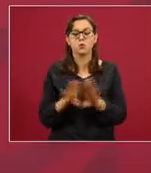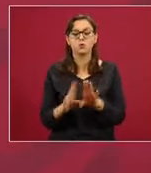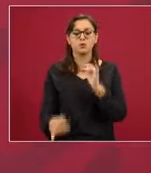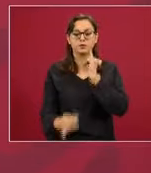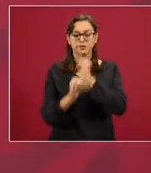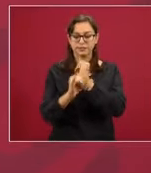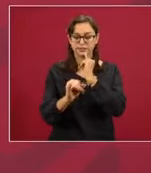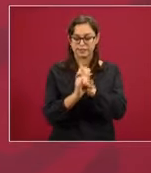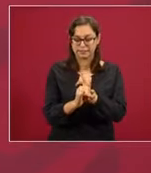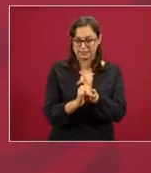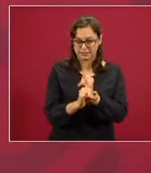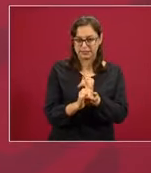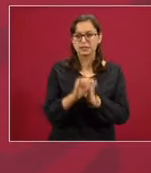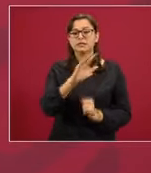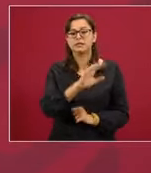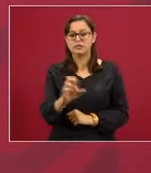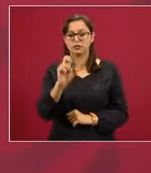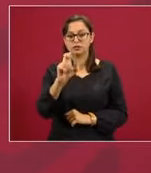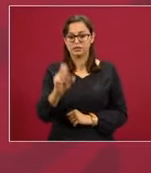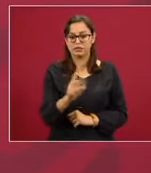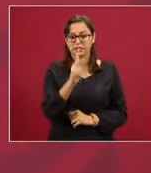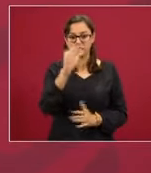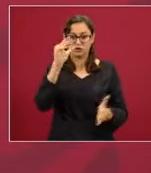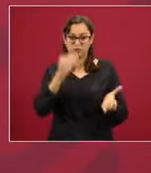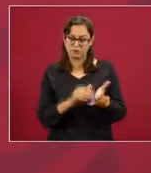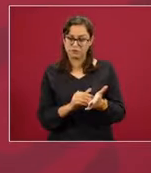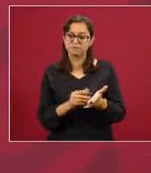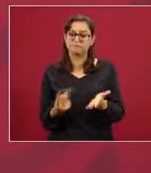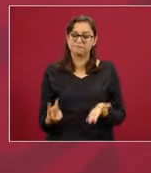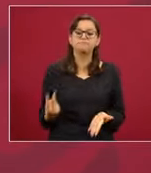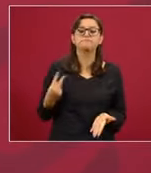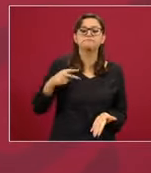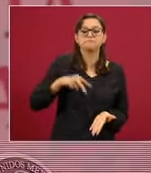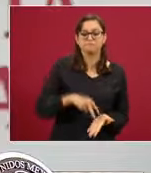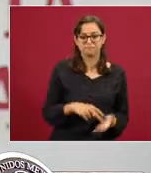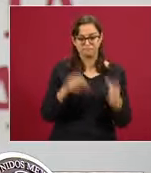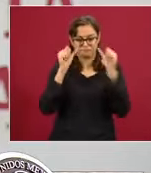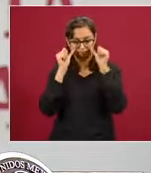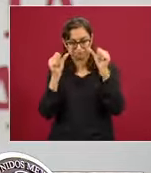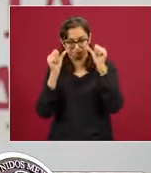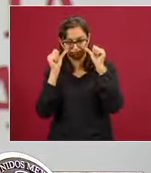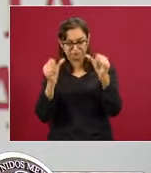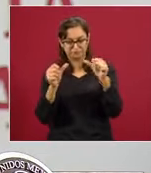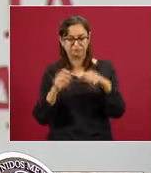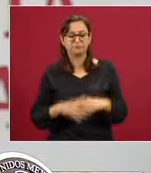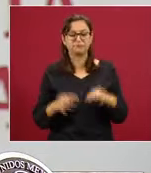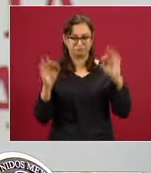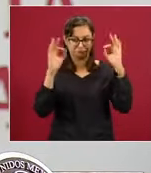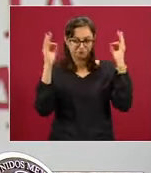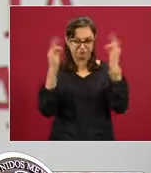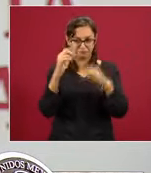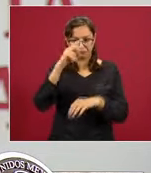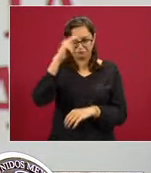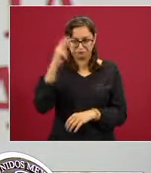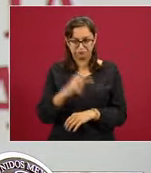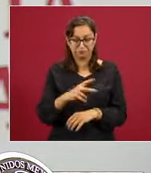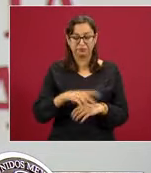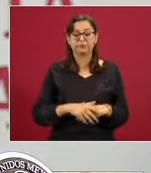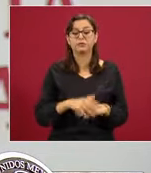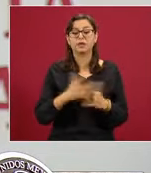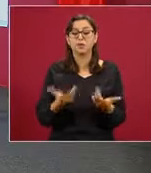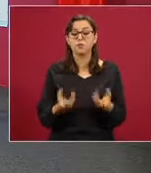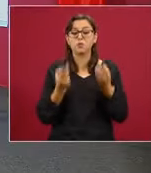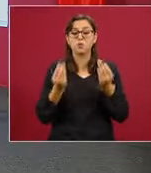532 mil 788 a quienes se ha atendido de manera directa en los consulados de México. Y aprovecho para